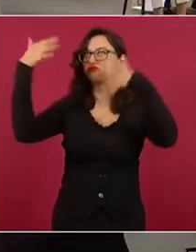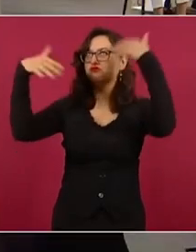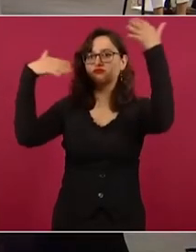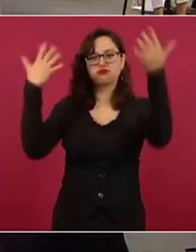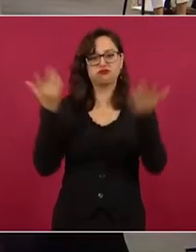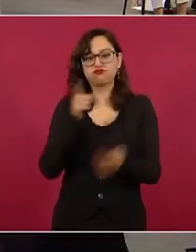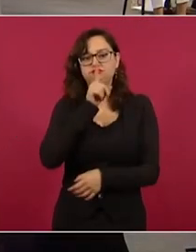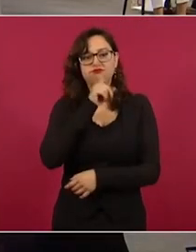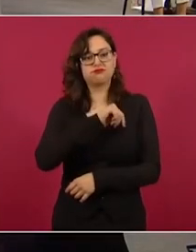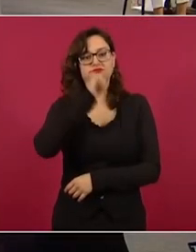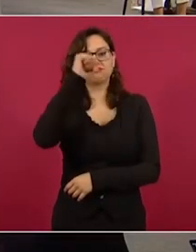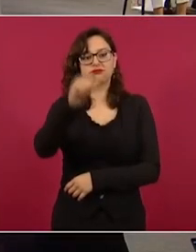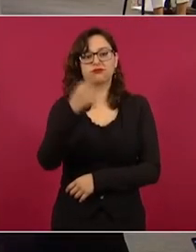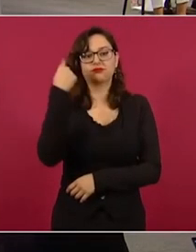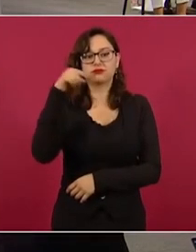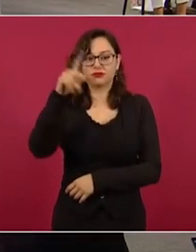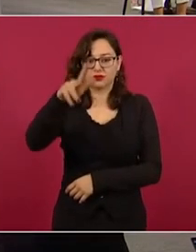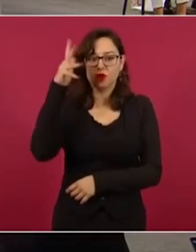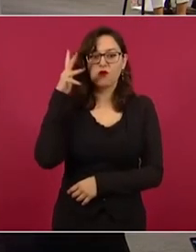nuevas generaciones